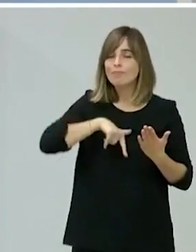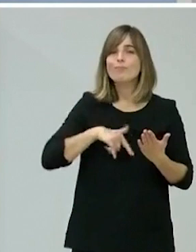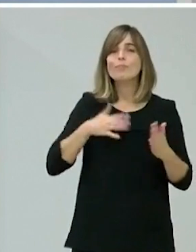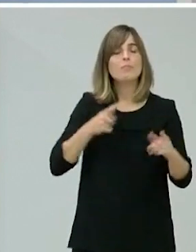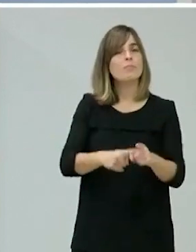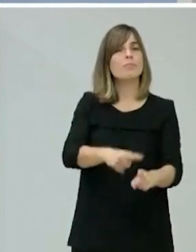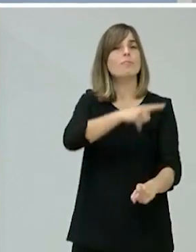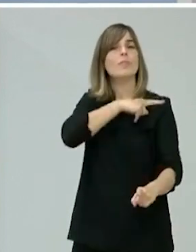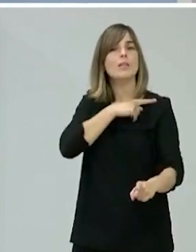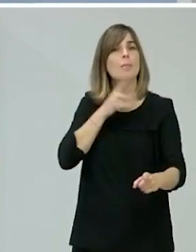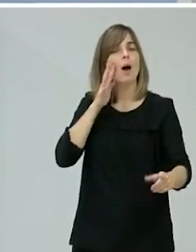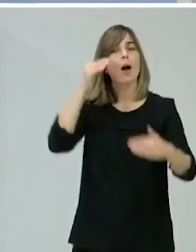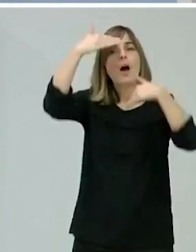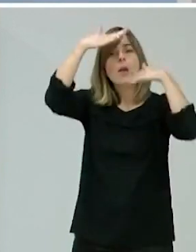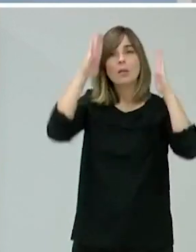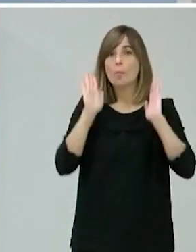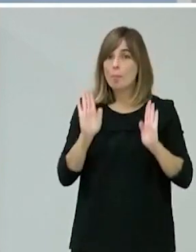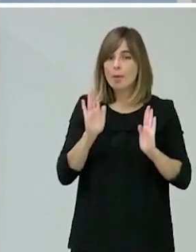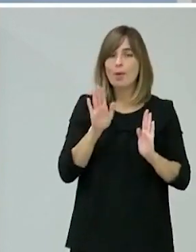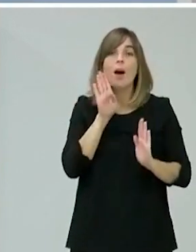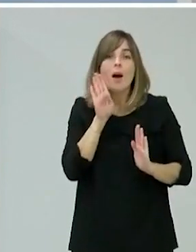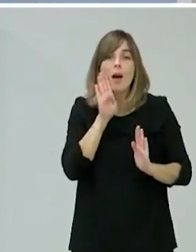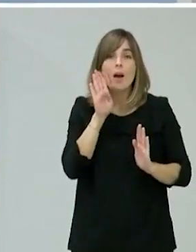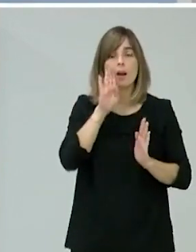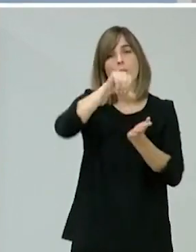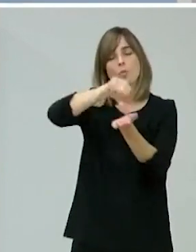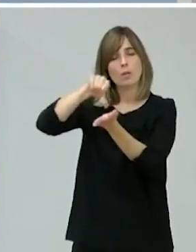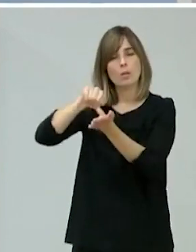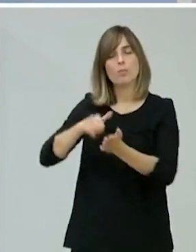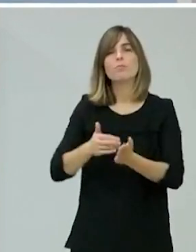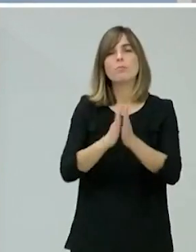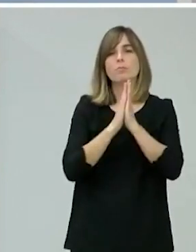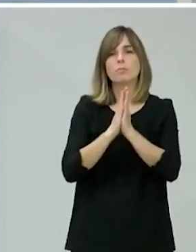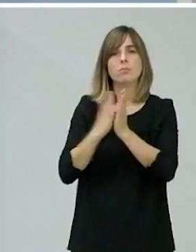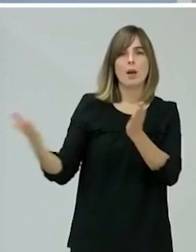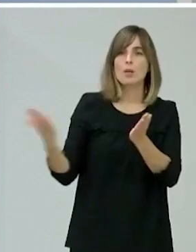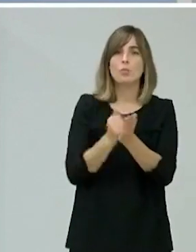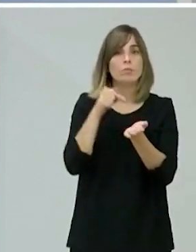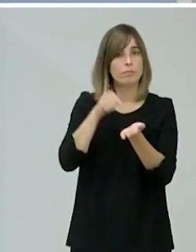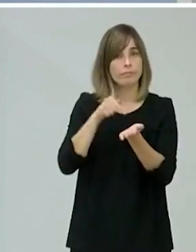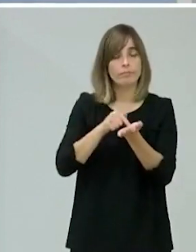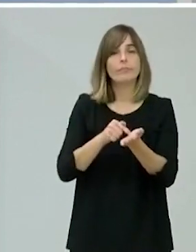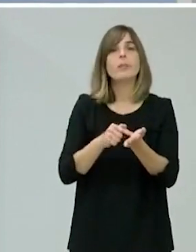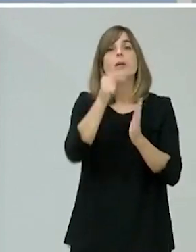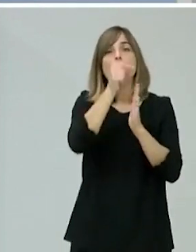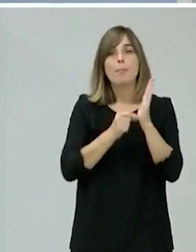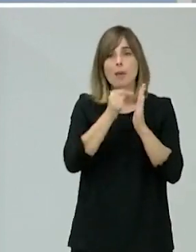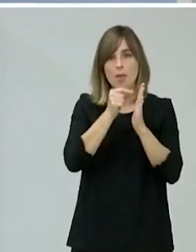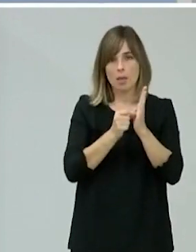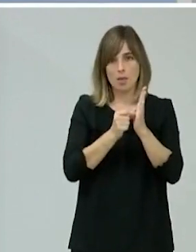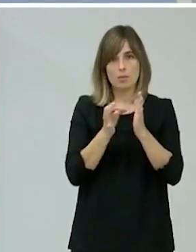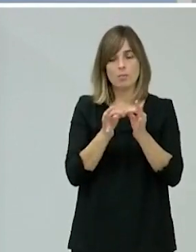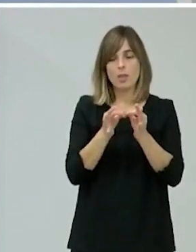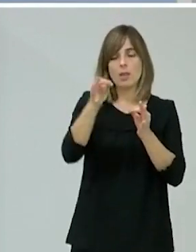sí que es cierto que en estos municipios con todavía más intensidad pedimos a la ciudadanía que mantenga las medidas de distancia, de